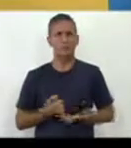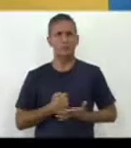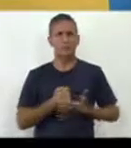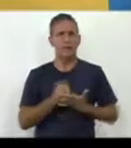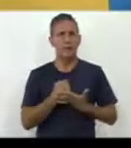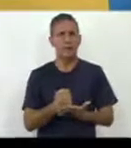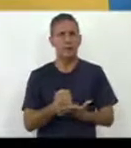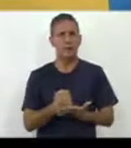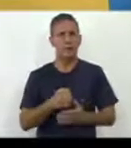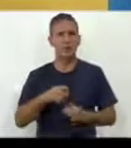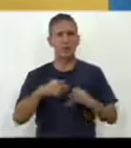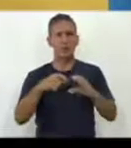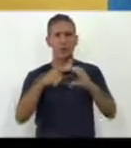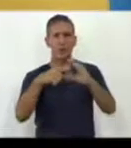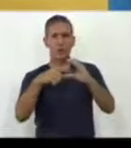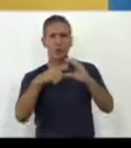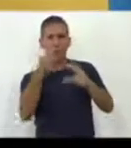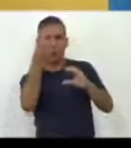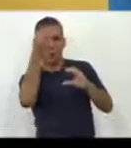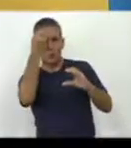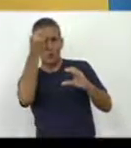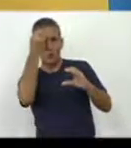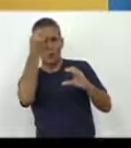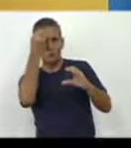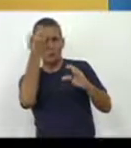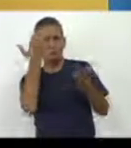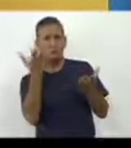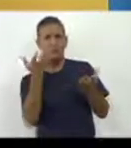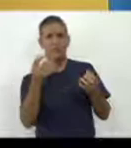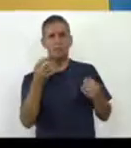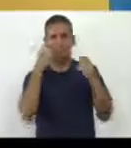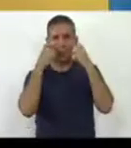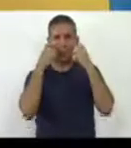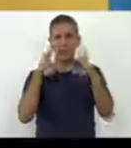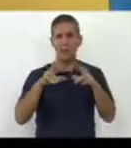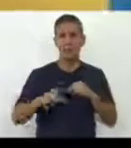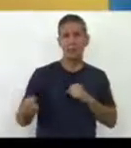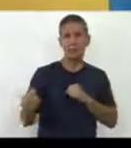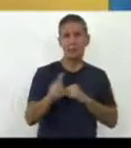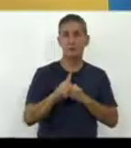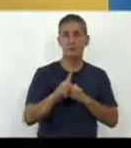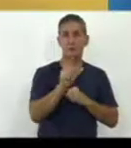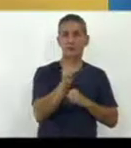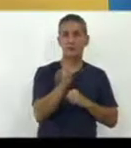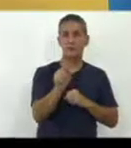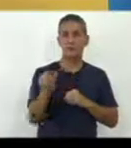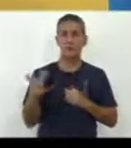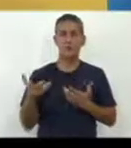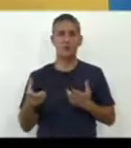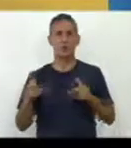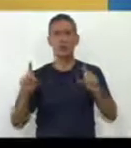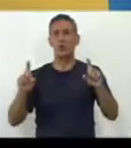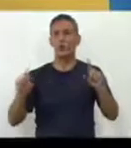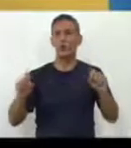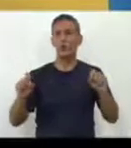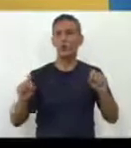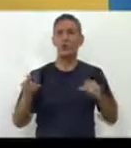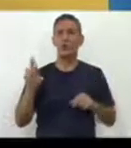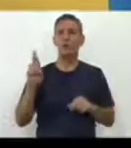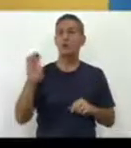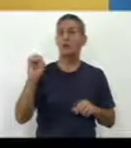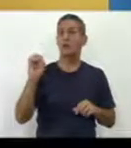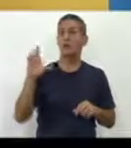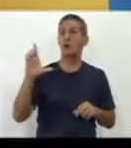conocimiento de la vida social de las personas cuando realizan juegos de representación, juegos de roles, que le